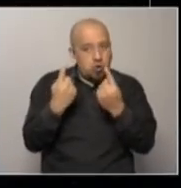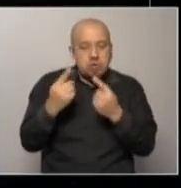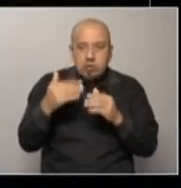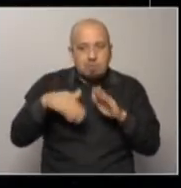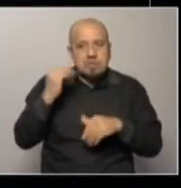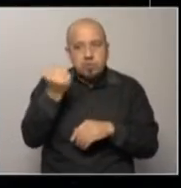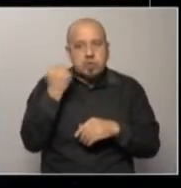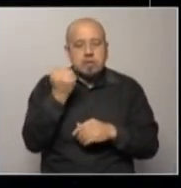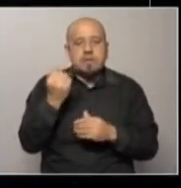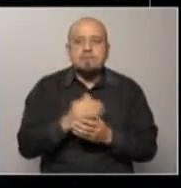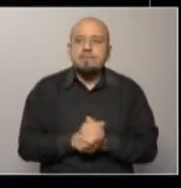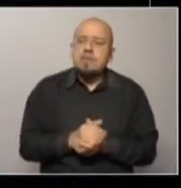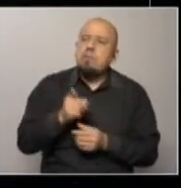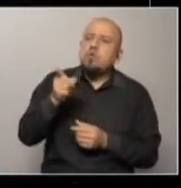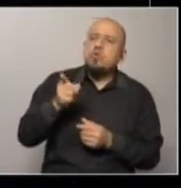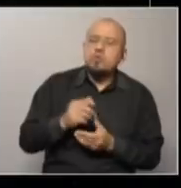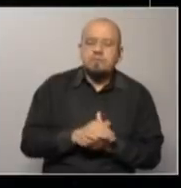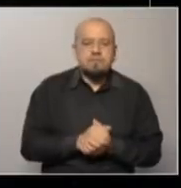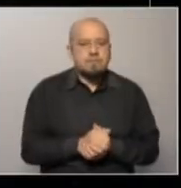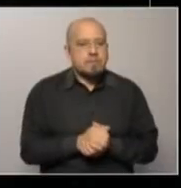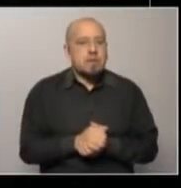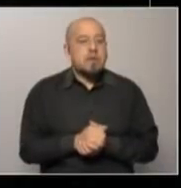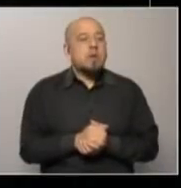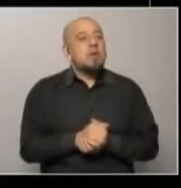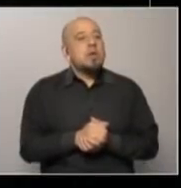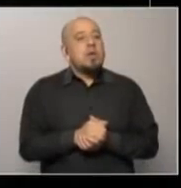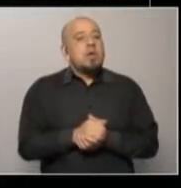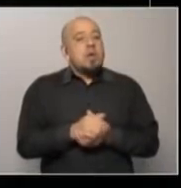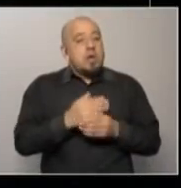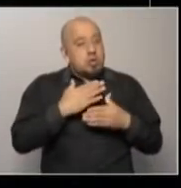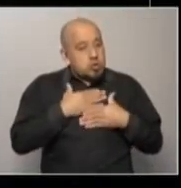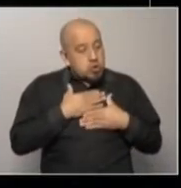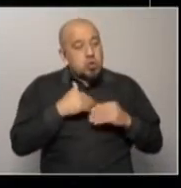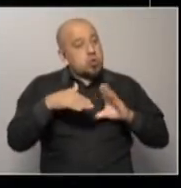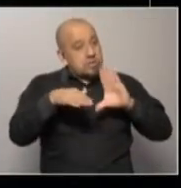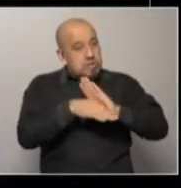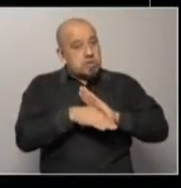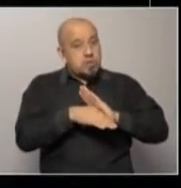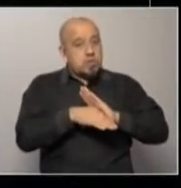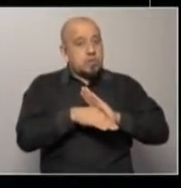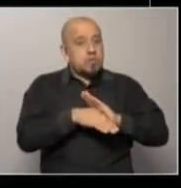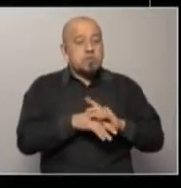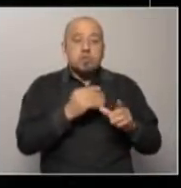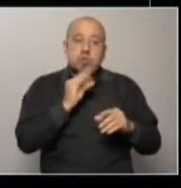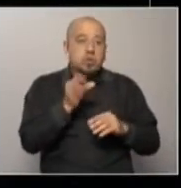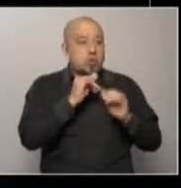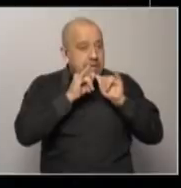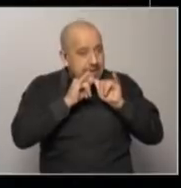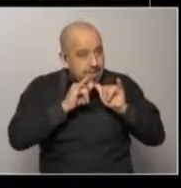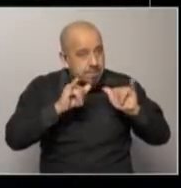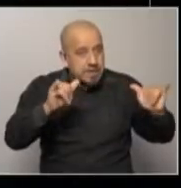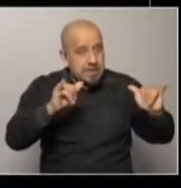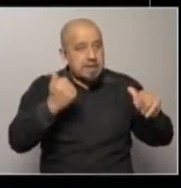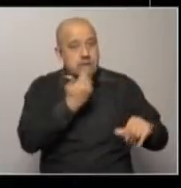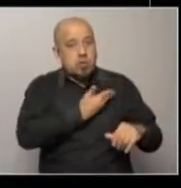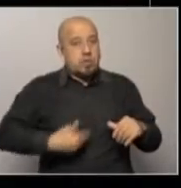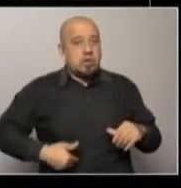Santiago. A ver, yo coincido con Agustín que el mensaje de toda la campaña electoral y del gobierno